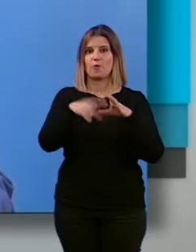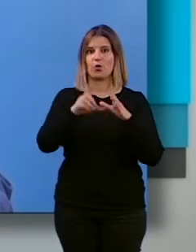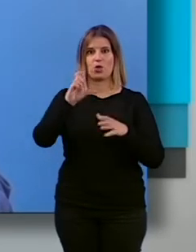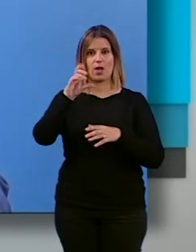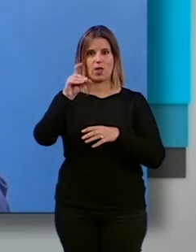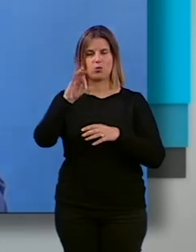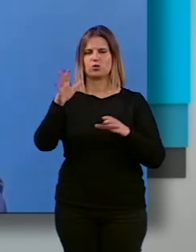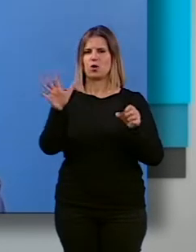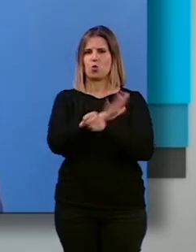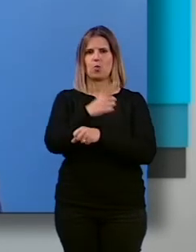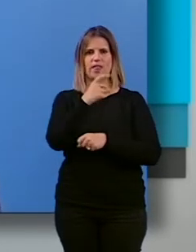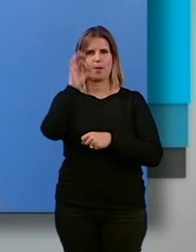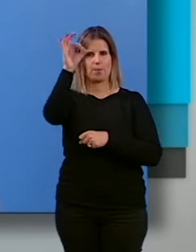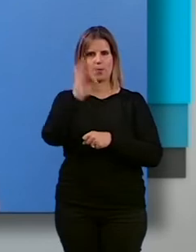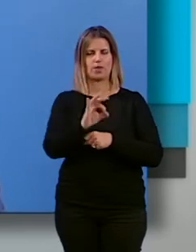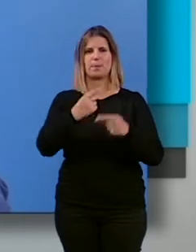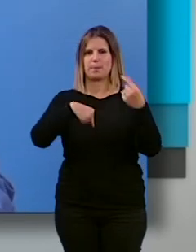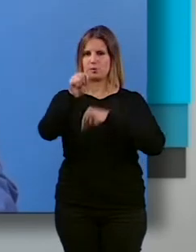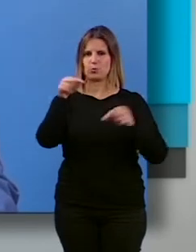cubren el 100% del presupuesto.